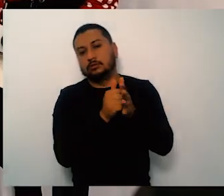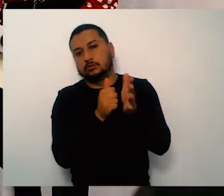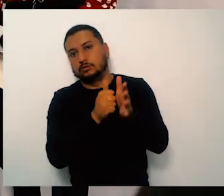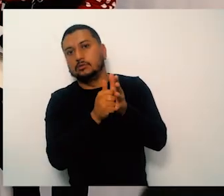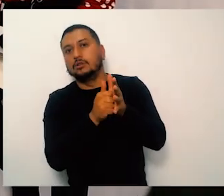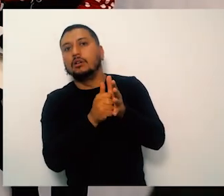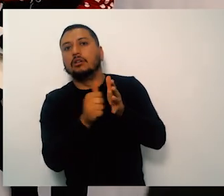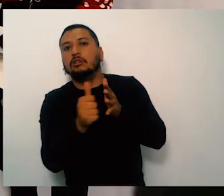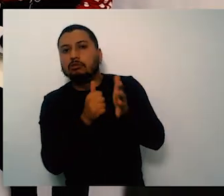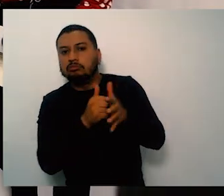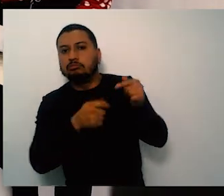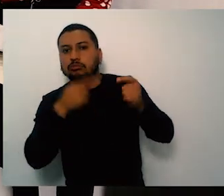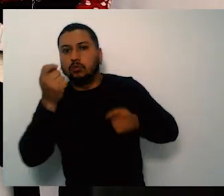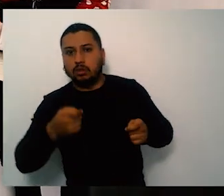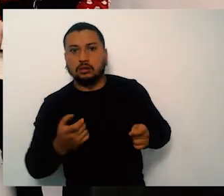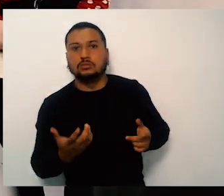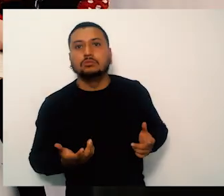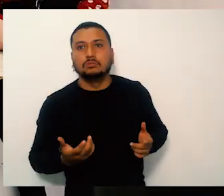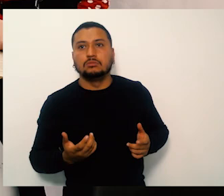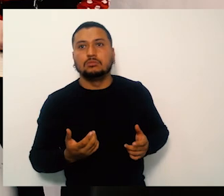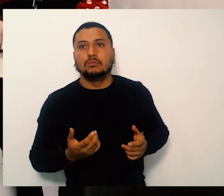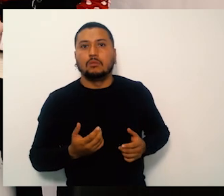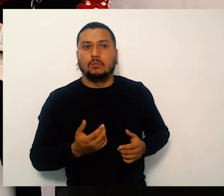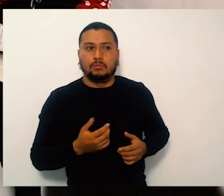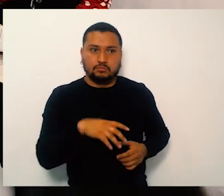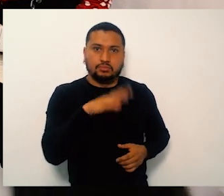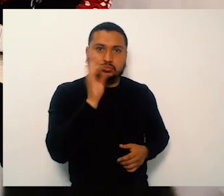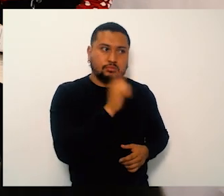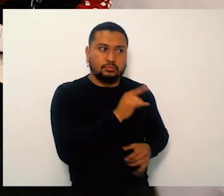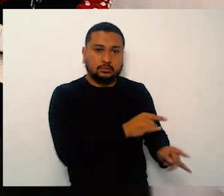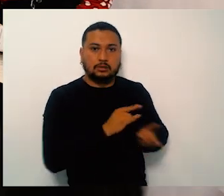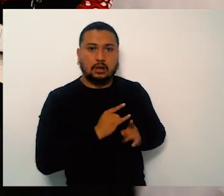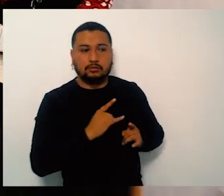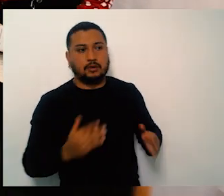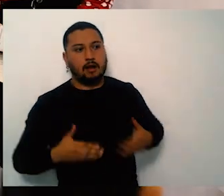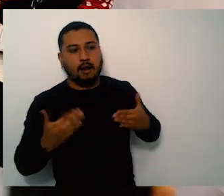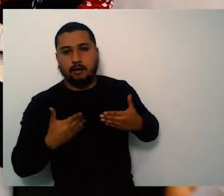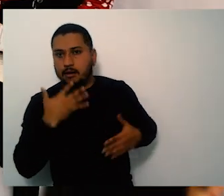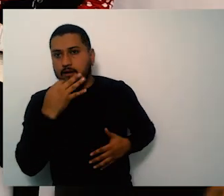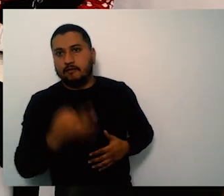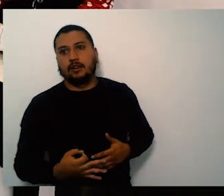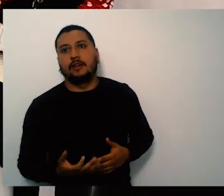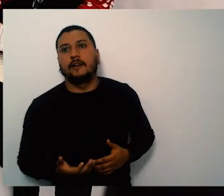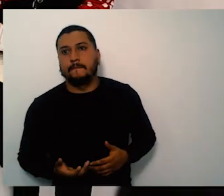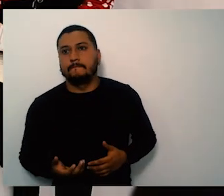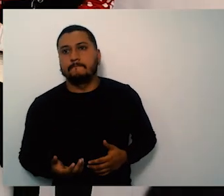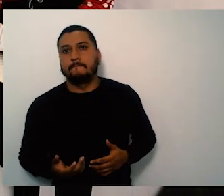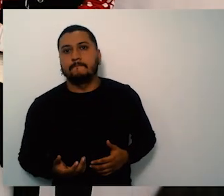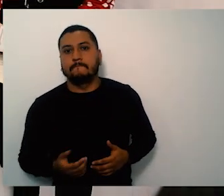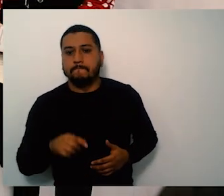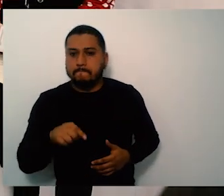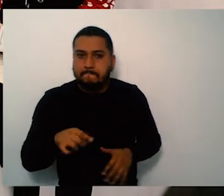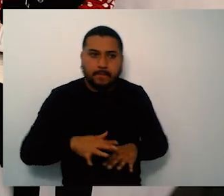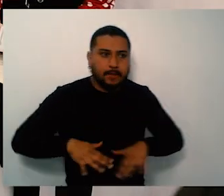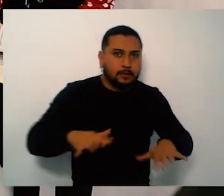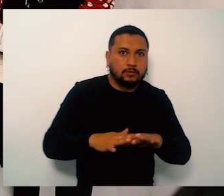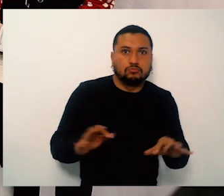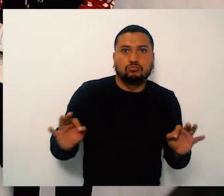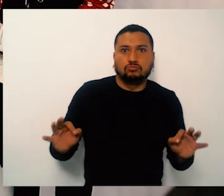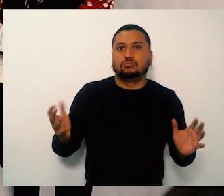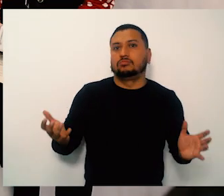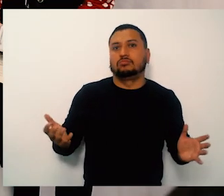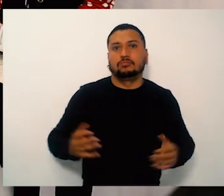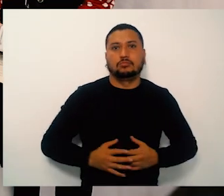Alberto es la preocupación que yo tengo también frente a por qué una persona de 70, 80 años no porque no tenga la